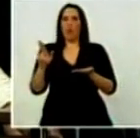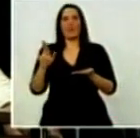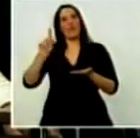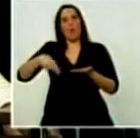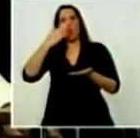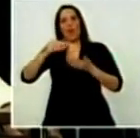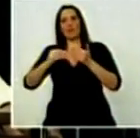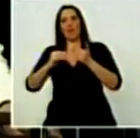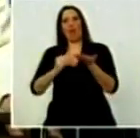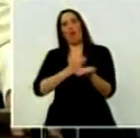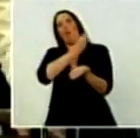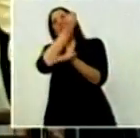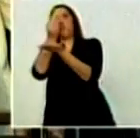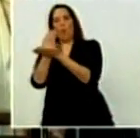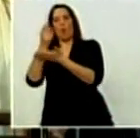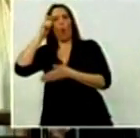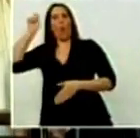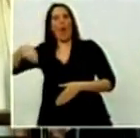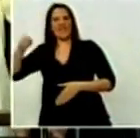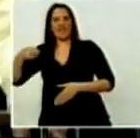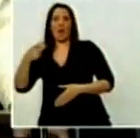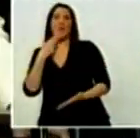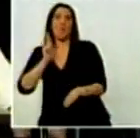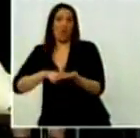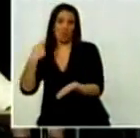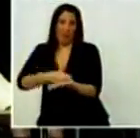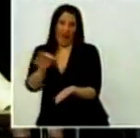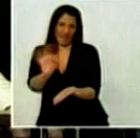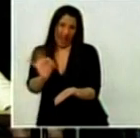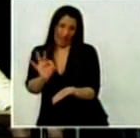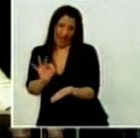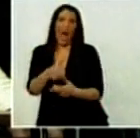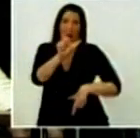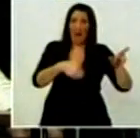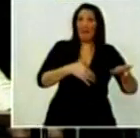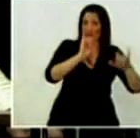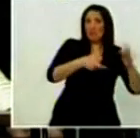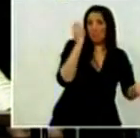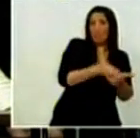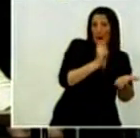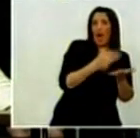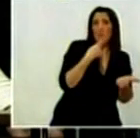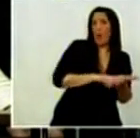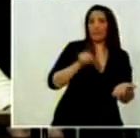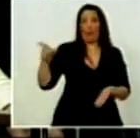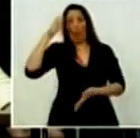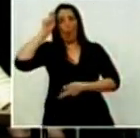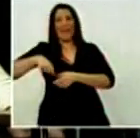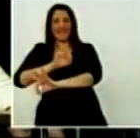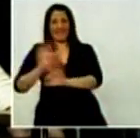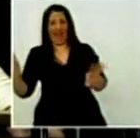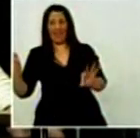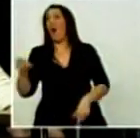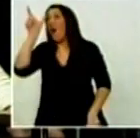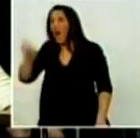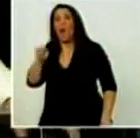además no paga impuestos como pagamos el resto de los argentinos, ¿qué es esto de que esas personas nos vengan a decir